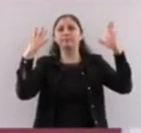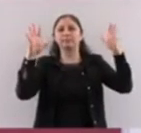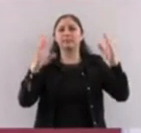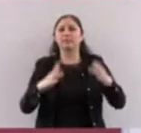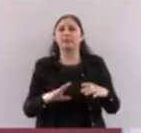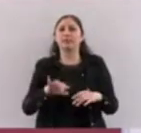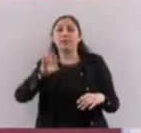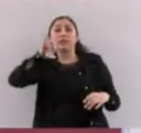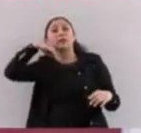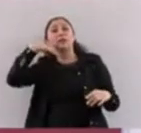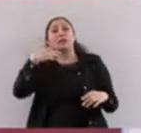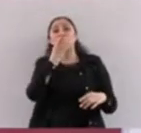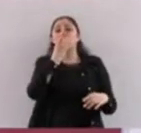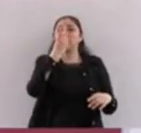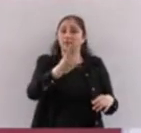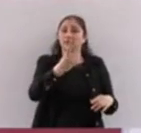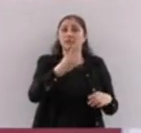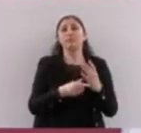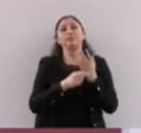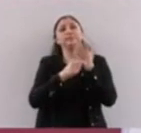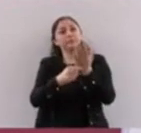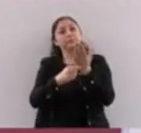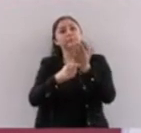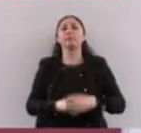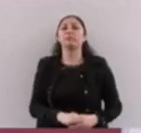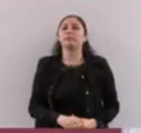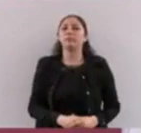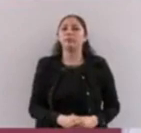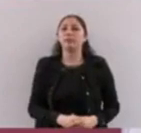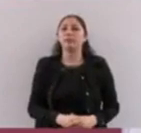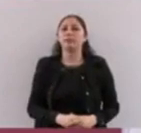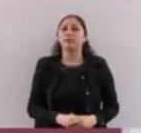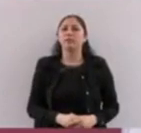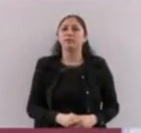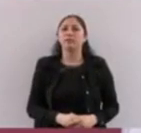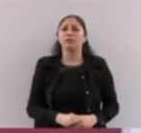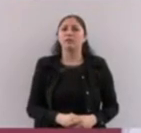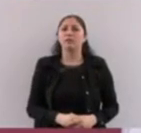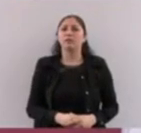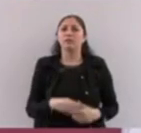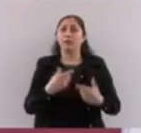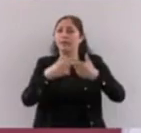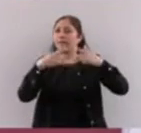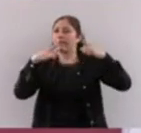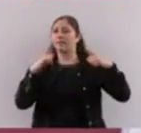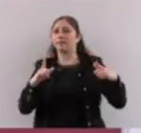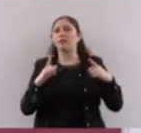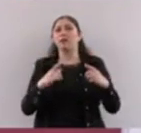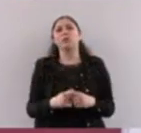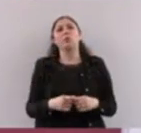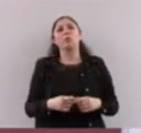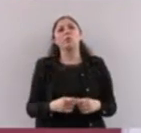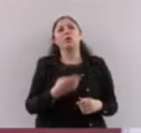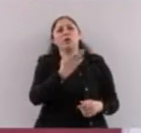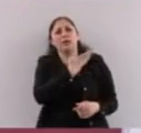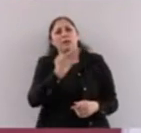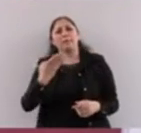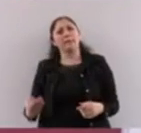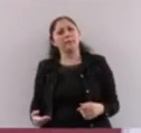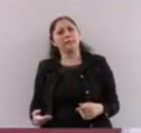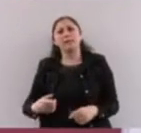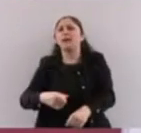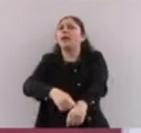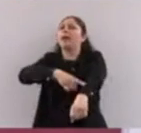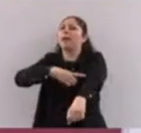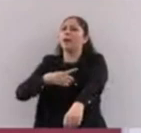Quiero decirles que además, pues, hemos librado, bueno, el presidente a lo largo de 30